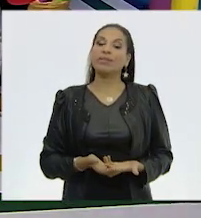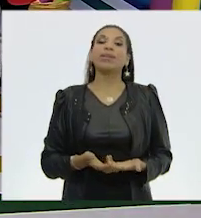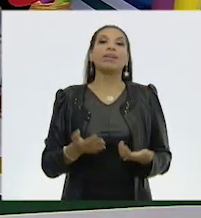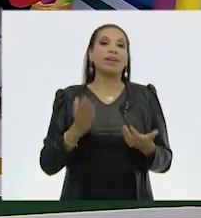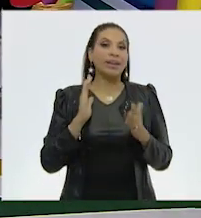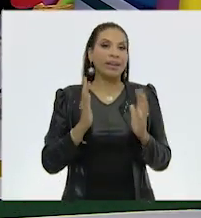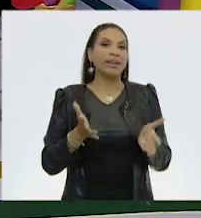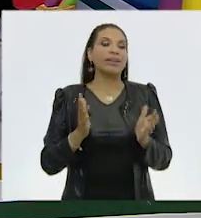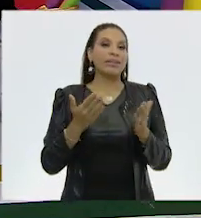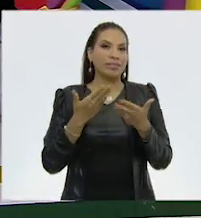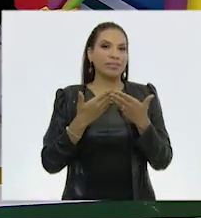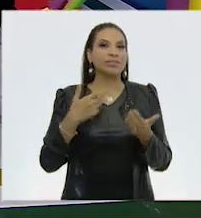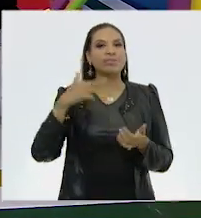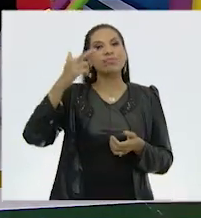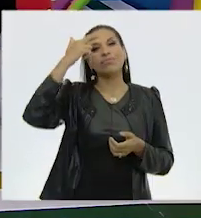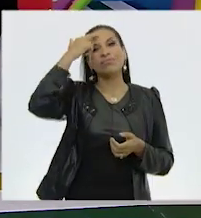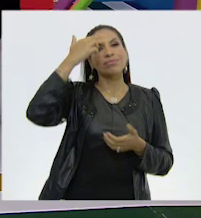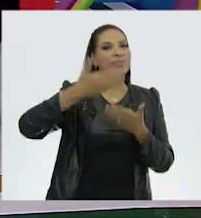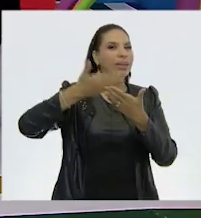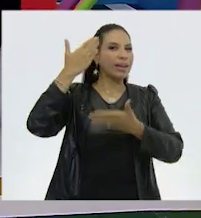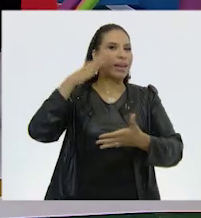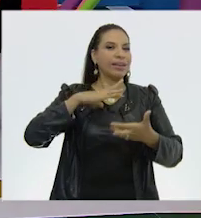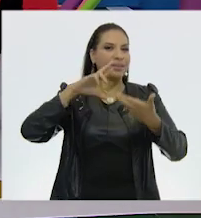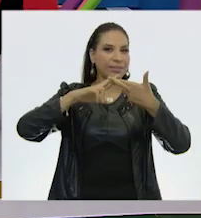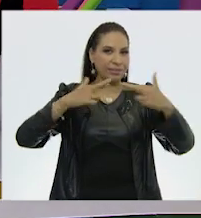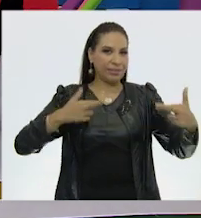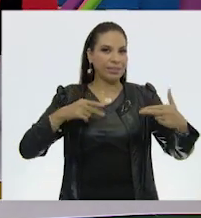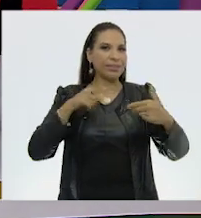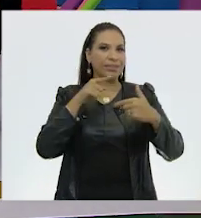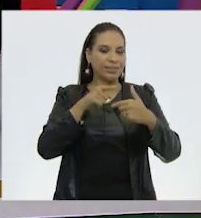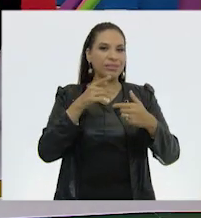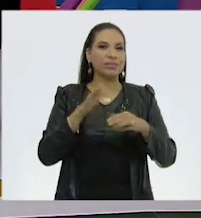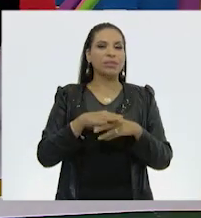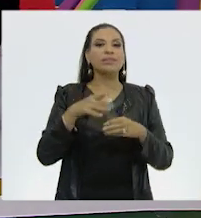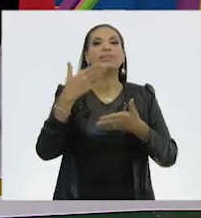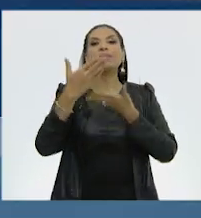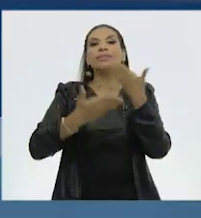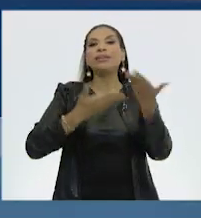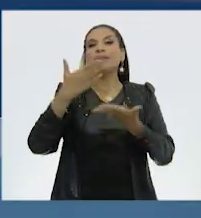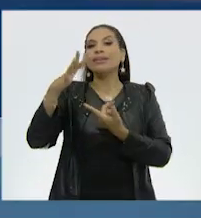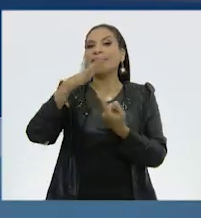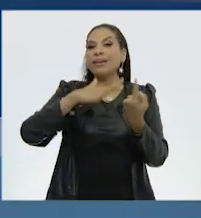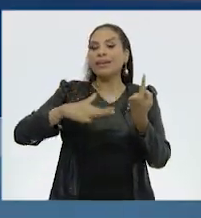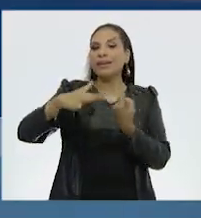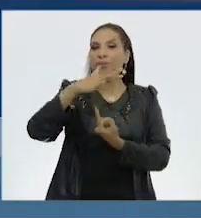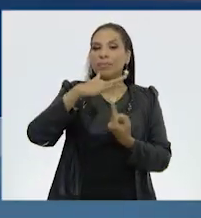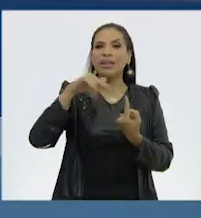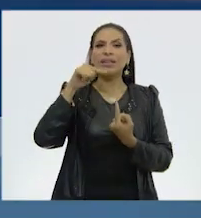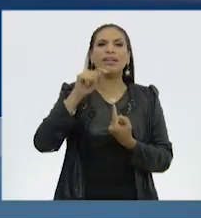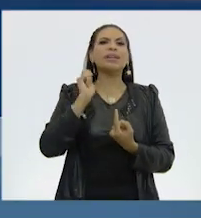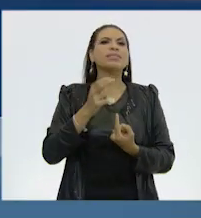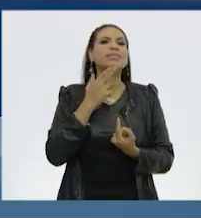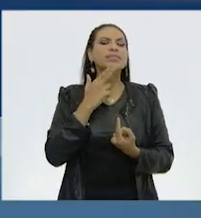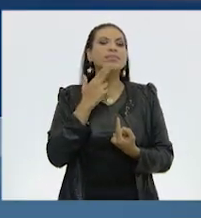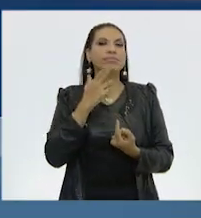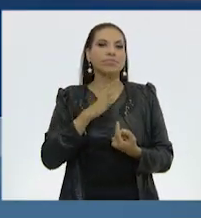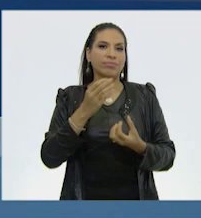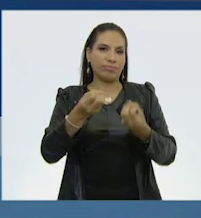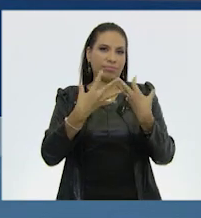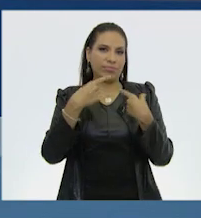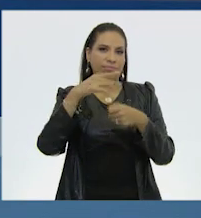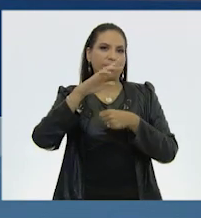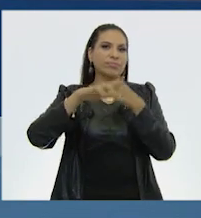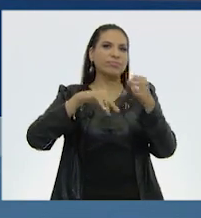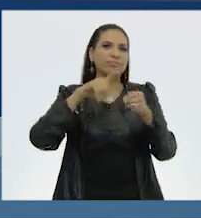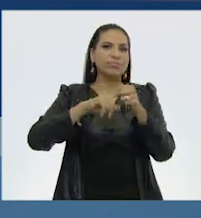ahora sí ya es récord de la relación, profesor. Los servicios ambientales son aquellos que recibimos de la